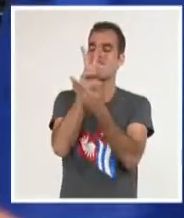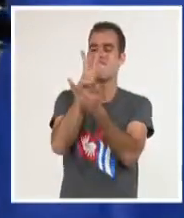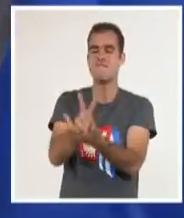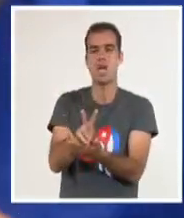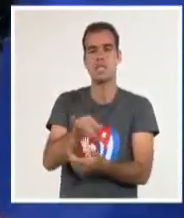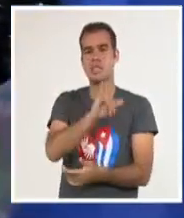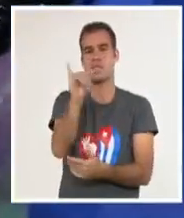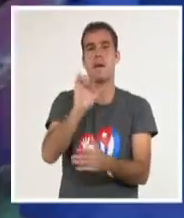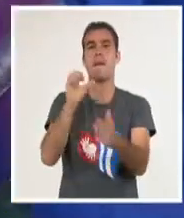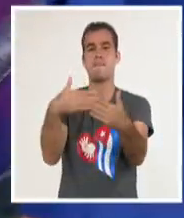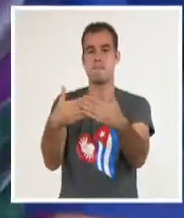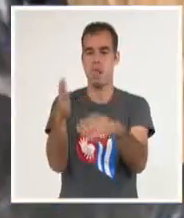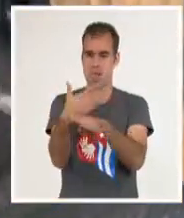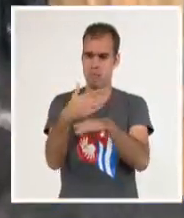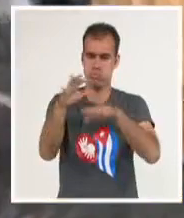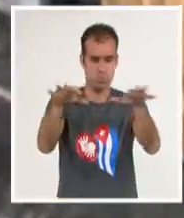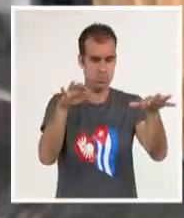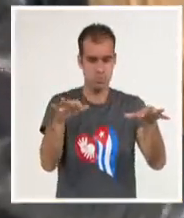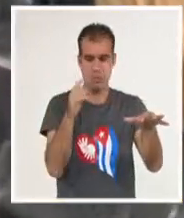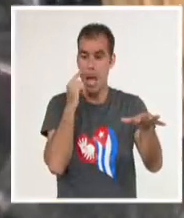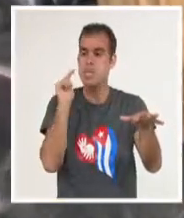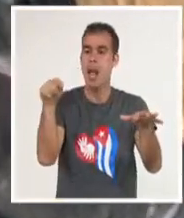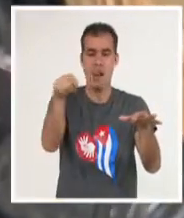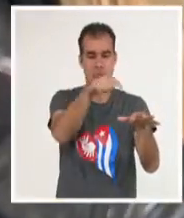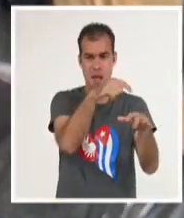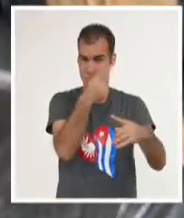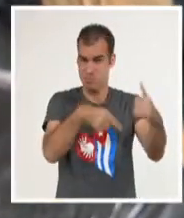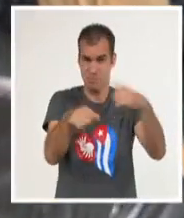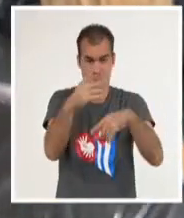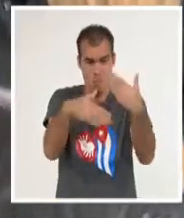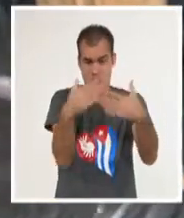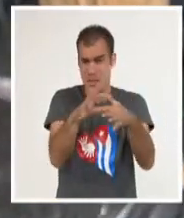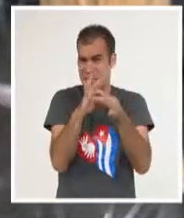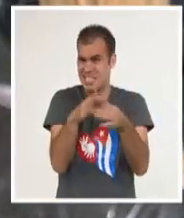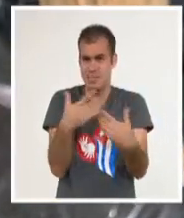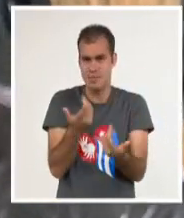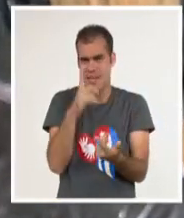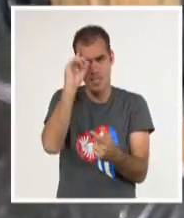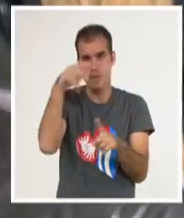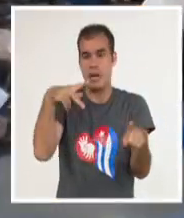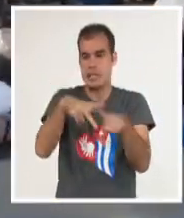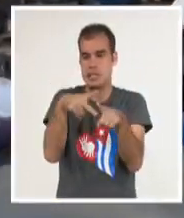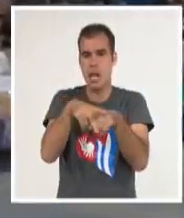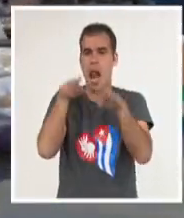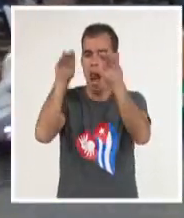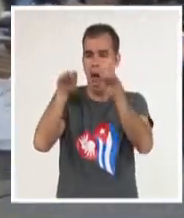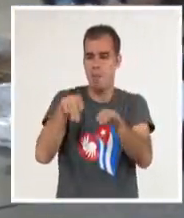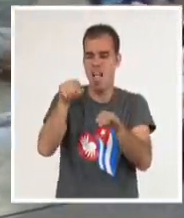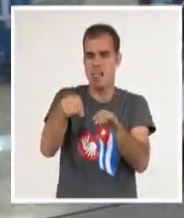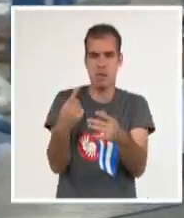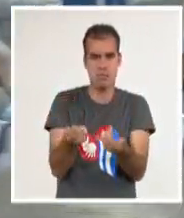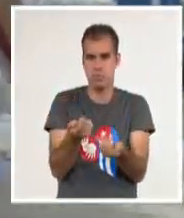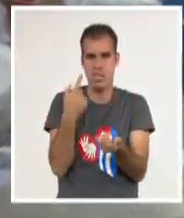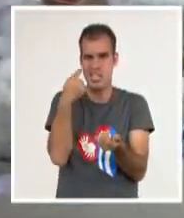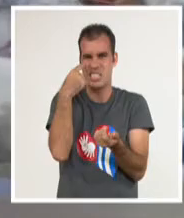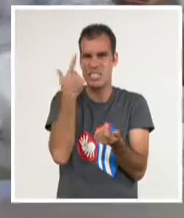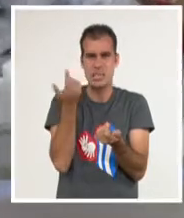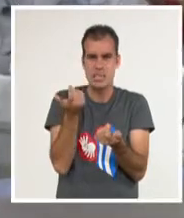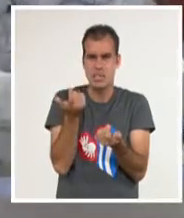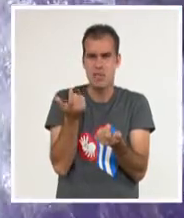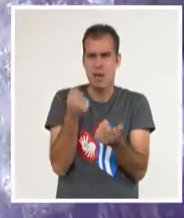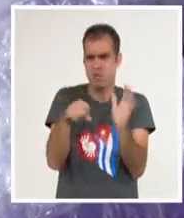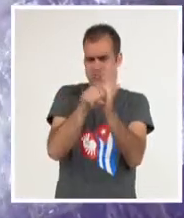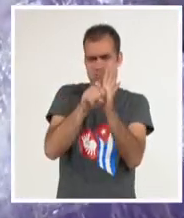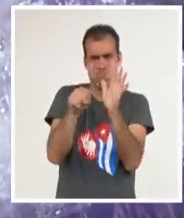transitarias en las que detectó que el principal problema radica en las trabas hacia adentro de los almacenes. Donde existen flujos innecesarios,